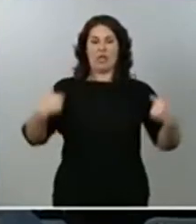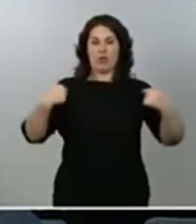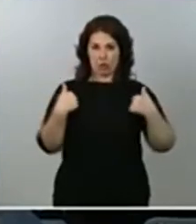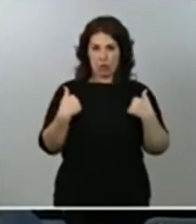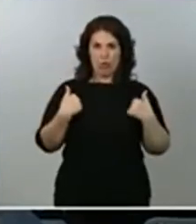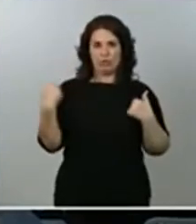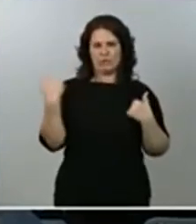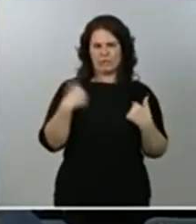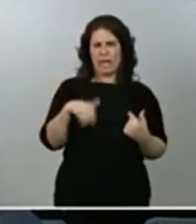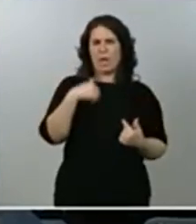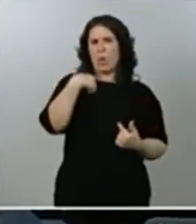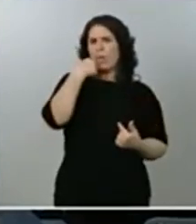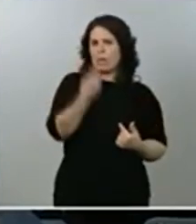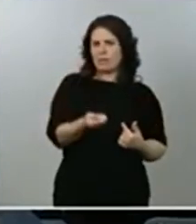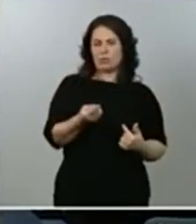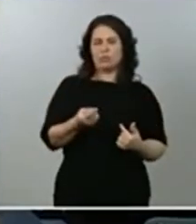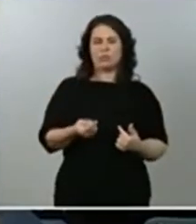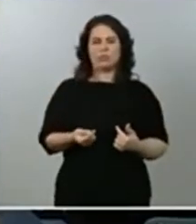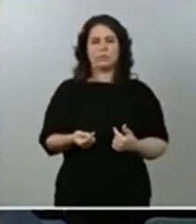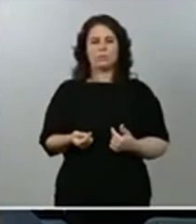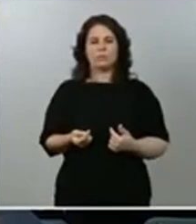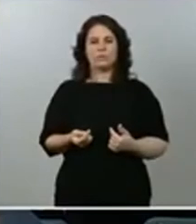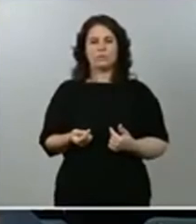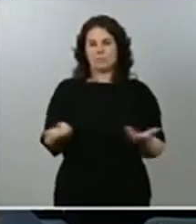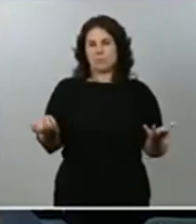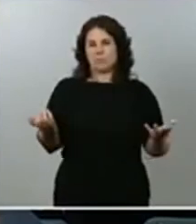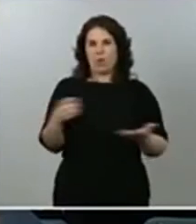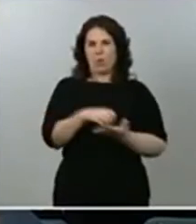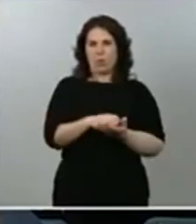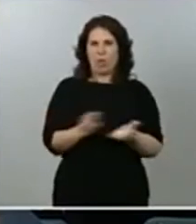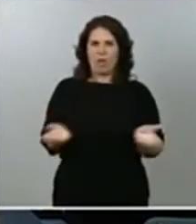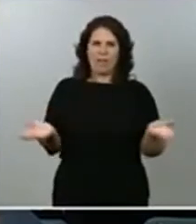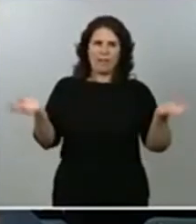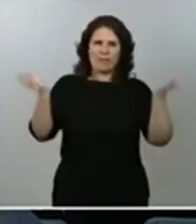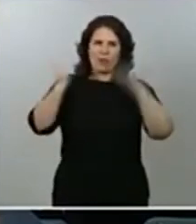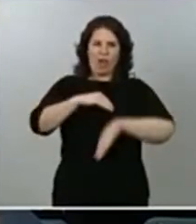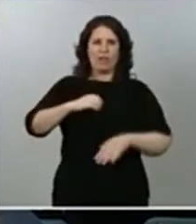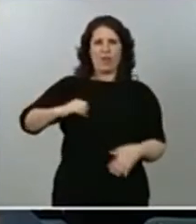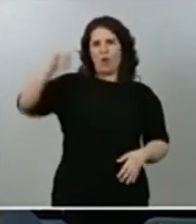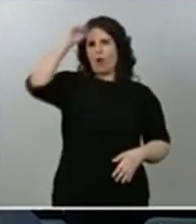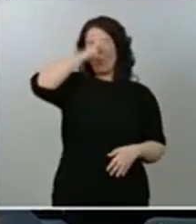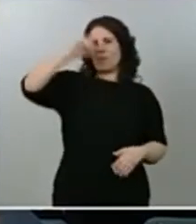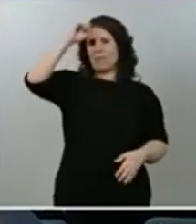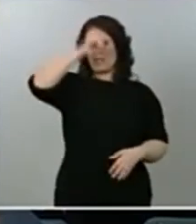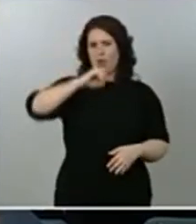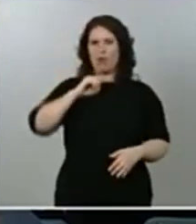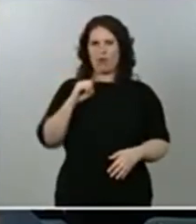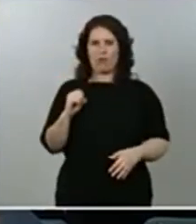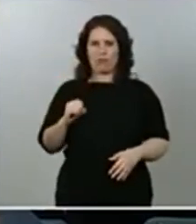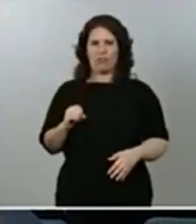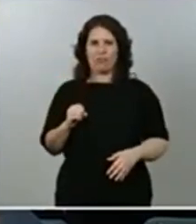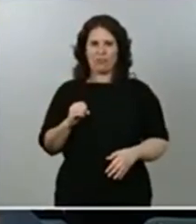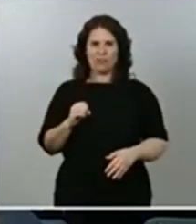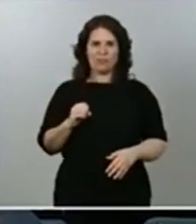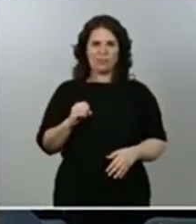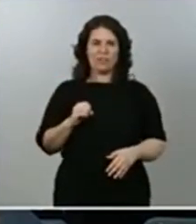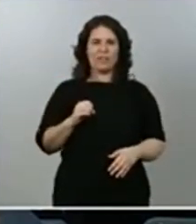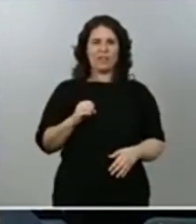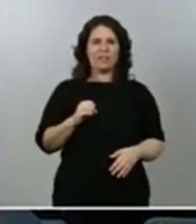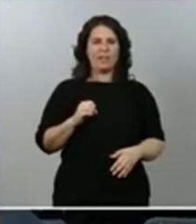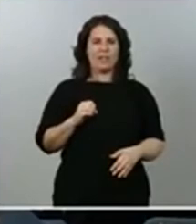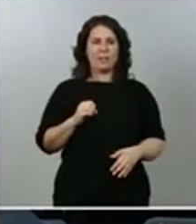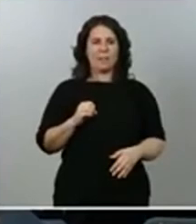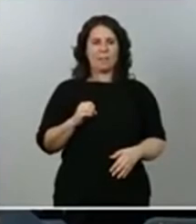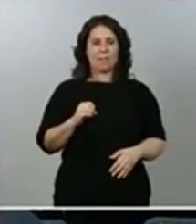no deja lugar a dudas de cuál es nuestra valoración respecto a la información que ha ido apareciendo y que el propio